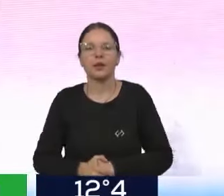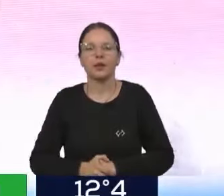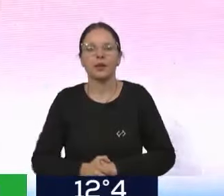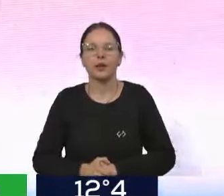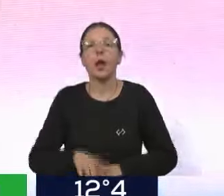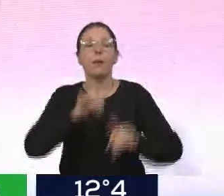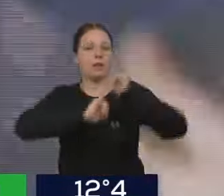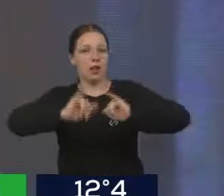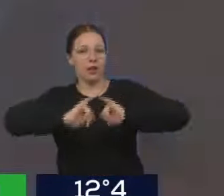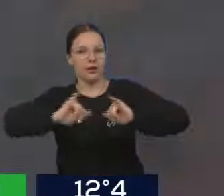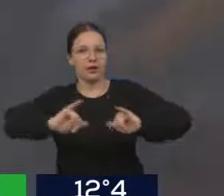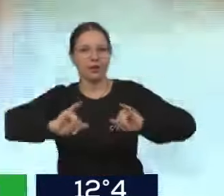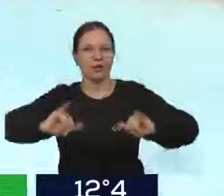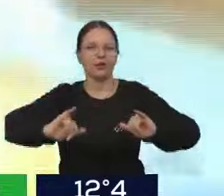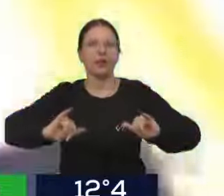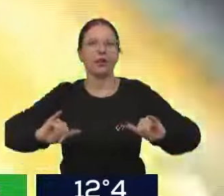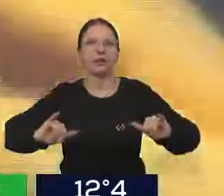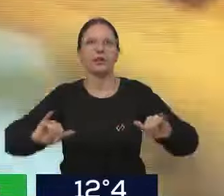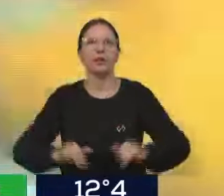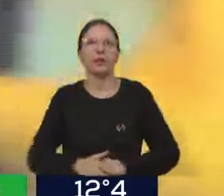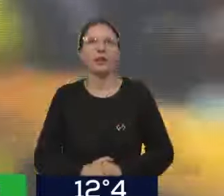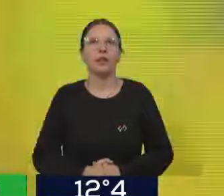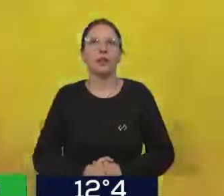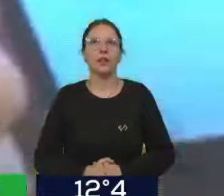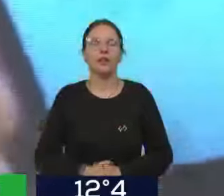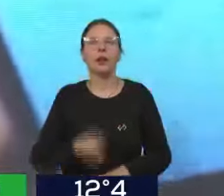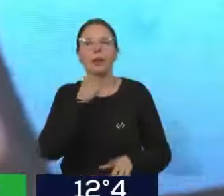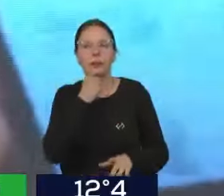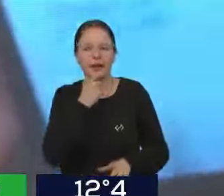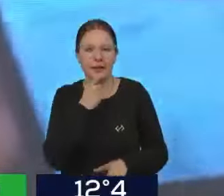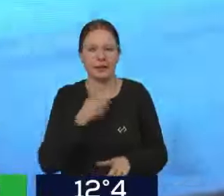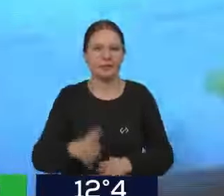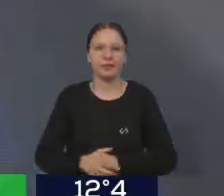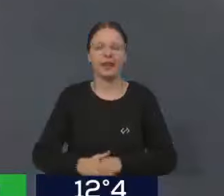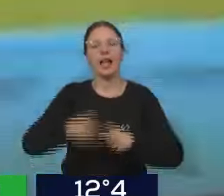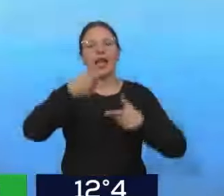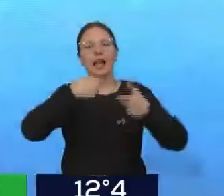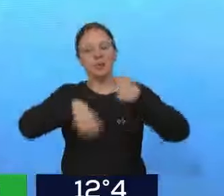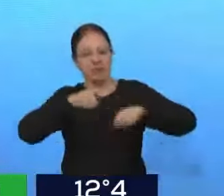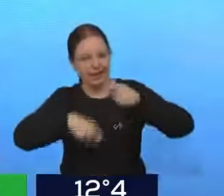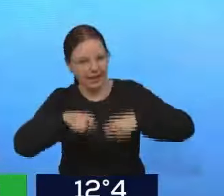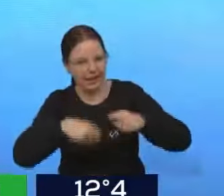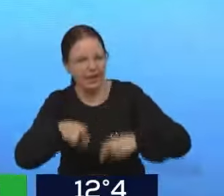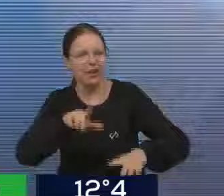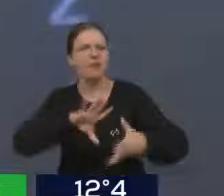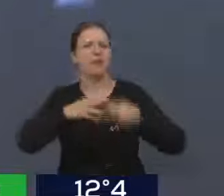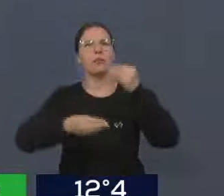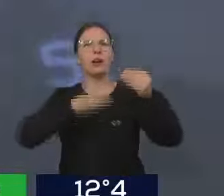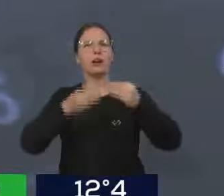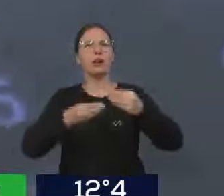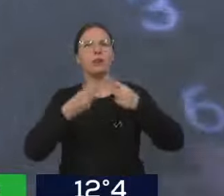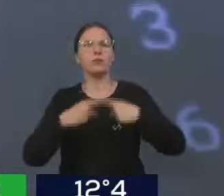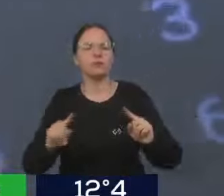Y hay muchos que analizan cuándo el rebote del mercado comenzará a producir un movimiento adicional.